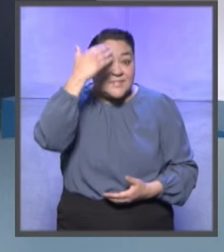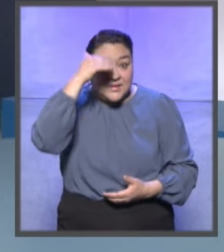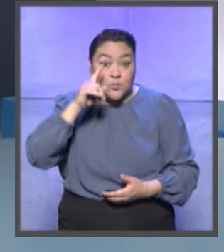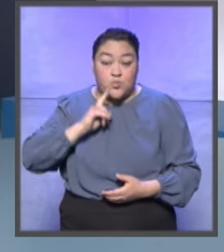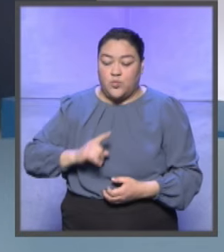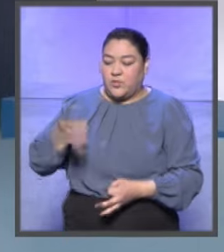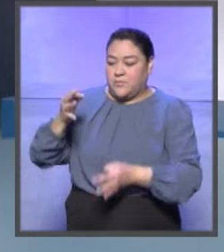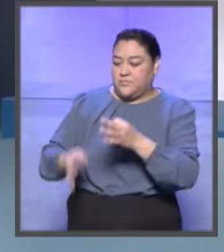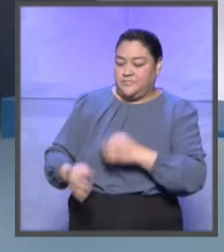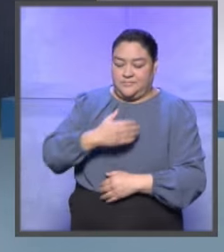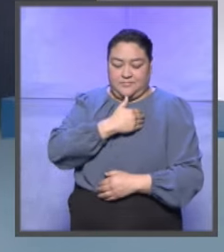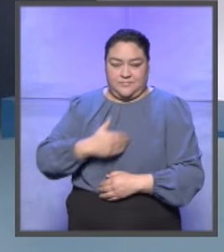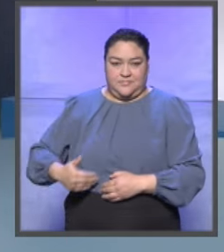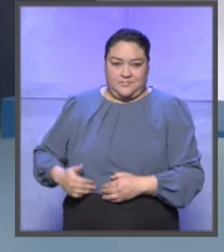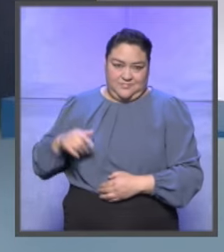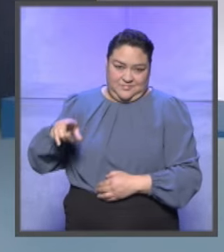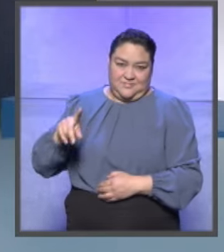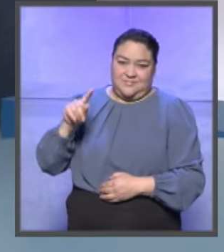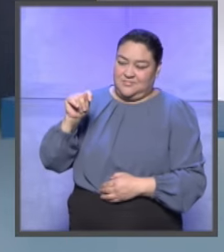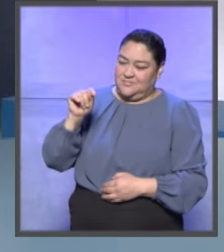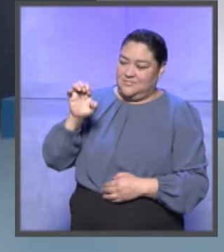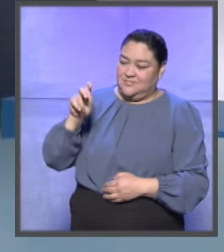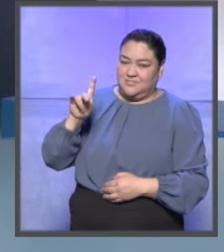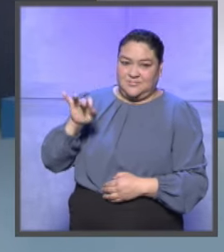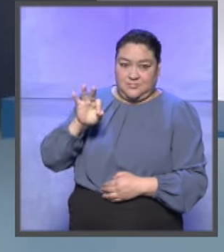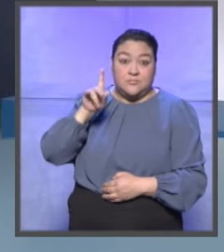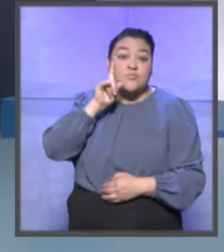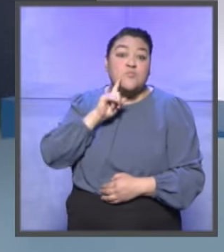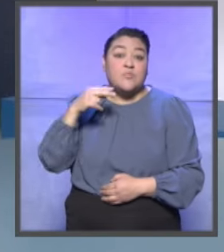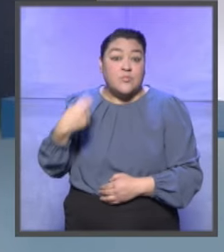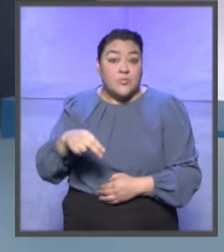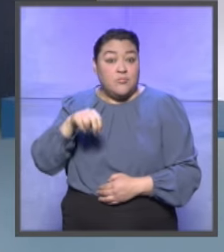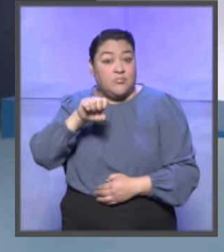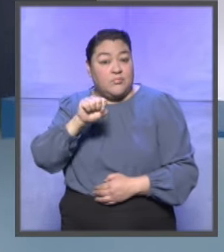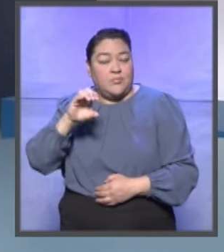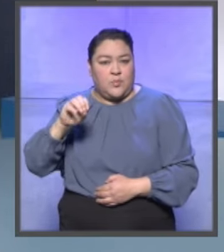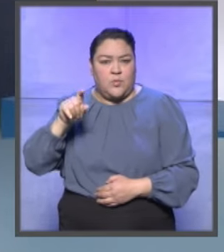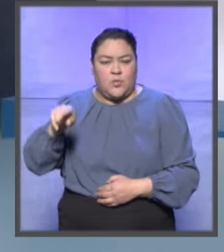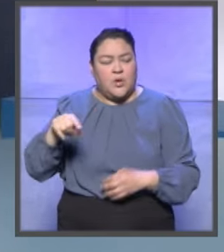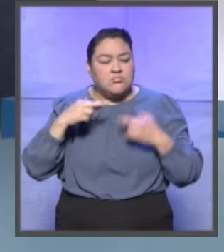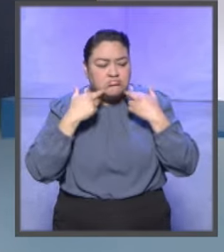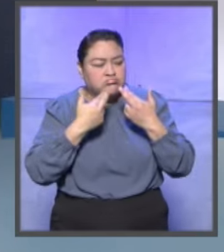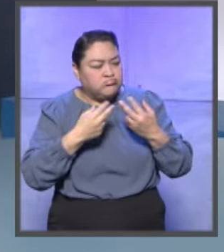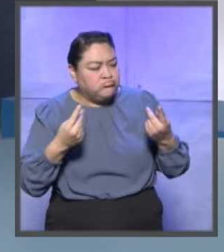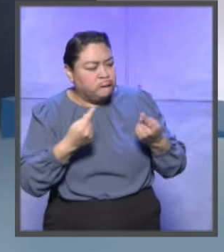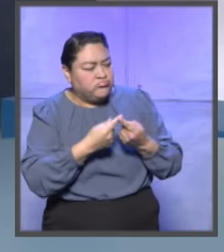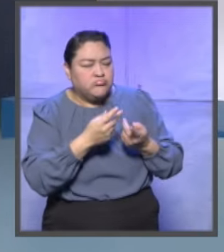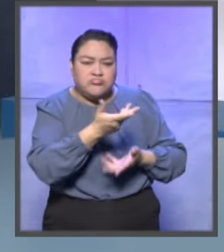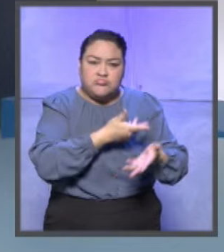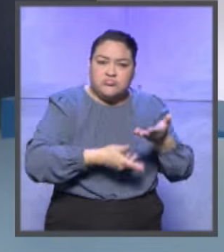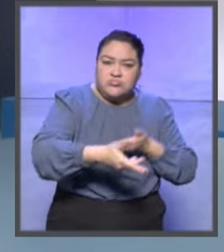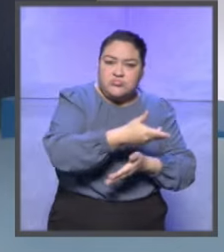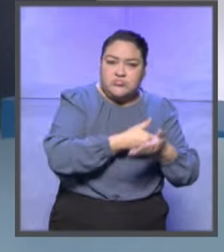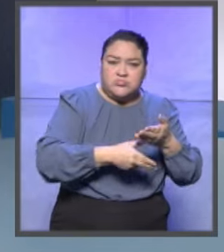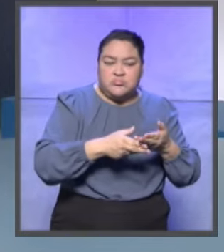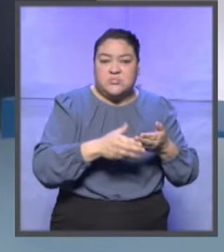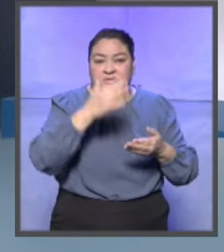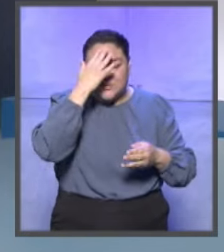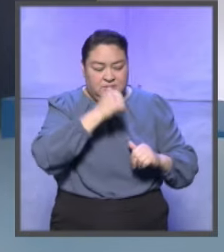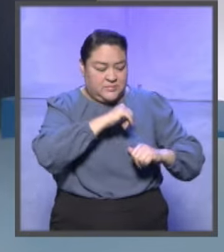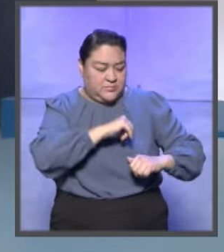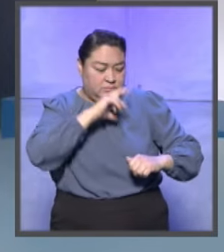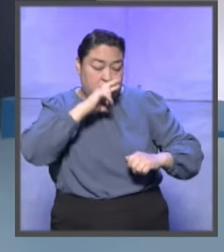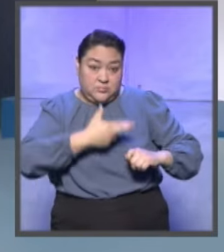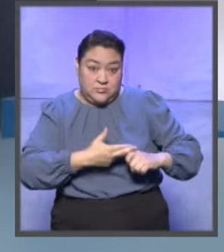La magistrada presidenta del Tribunal Electoral del Poder Judicial de la Federación, Mónica Soto, sostuvo una reunión de trabajo con las directoras generales de las